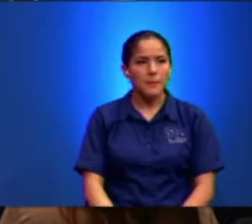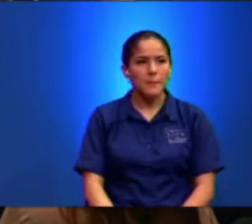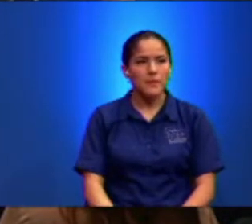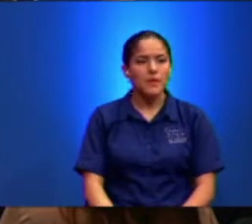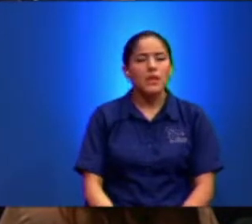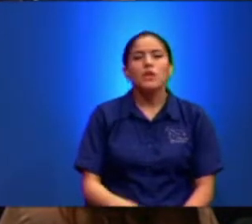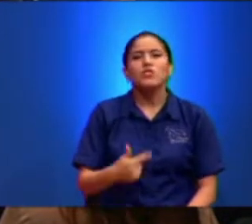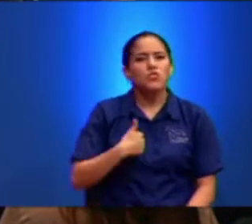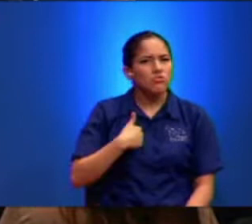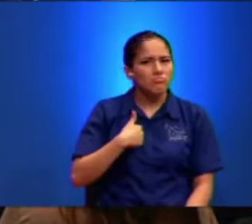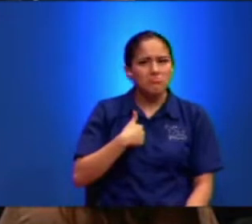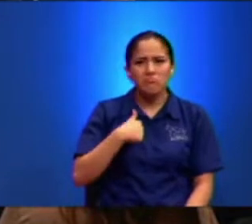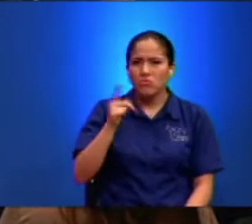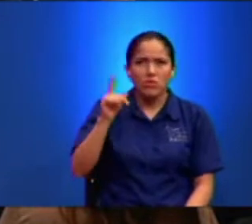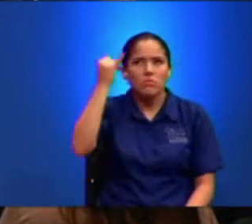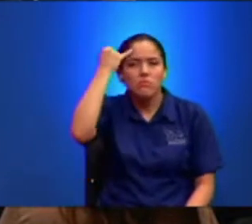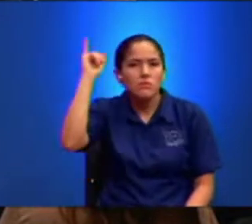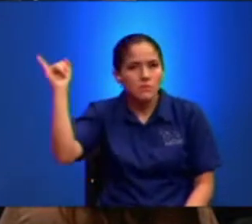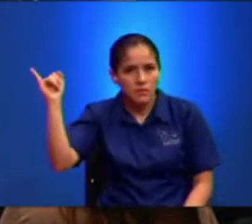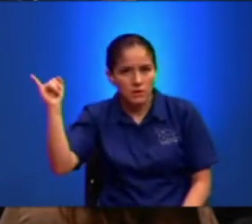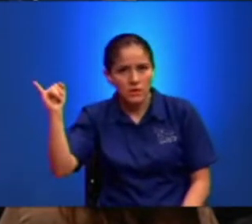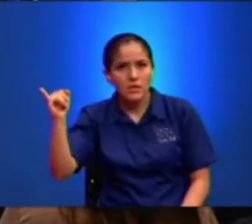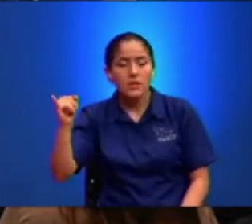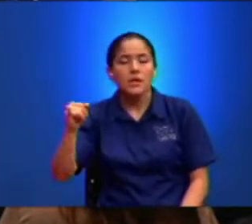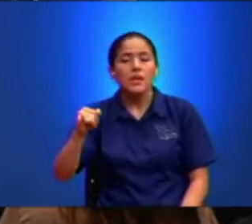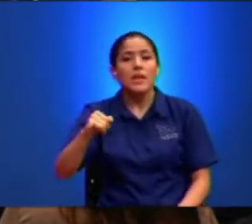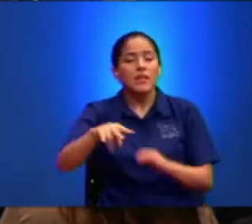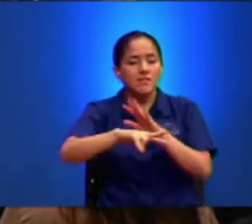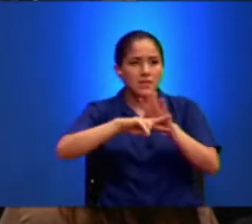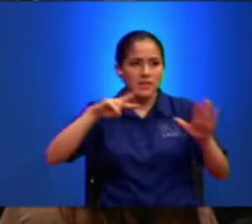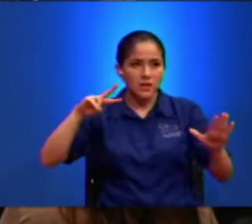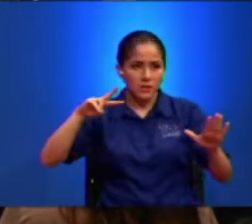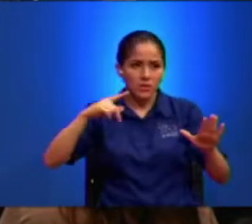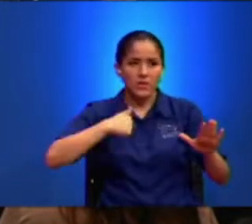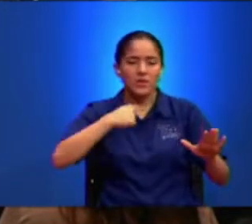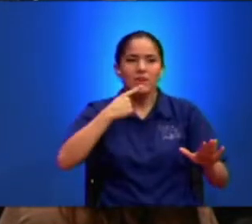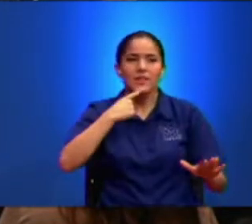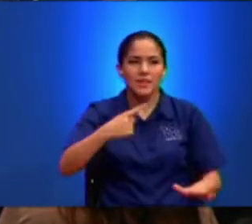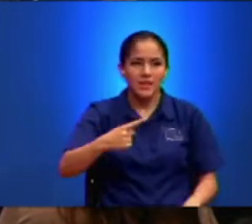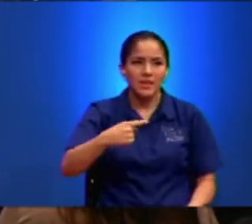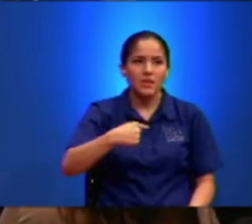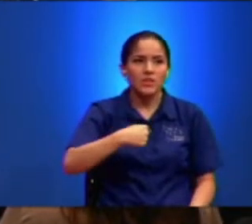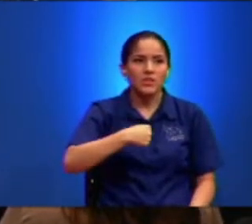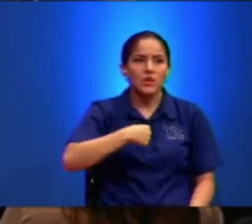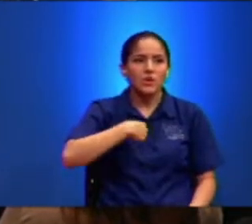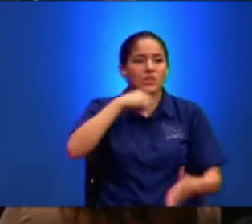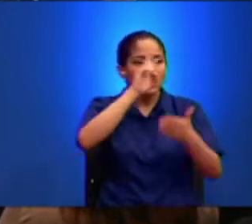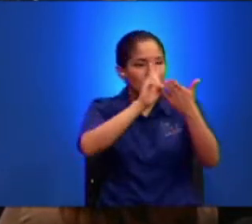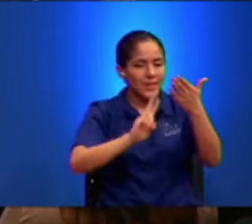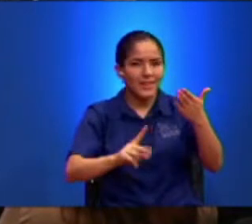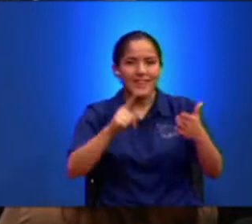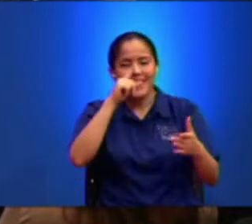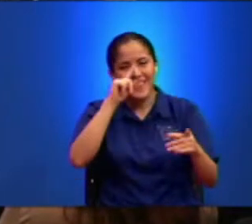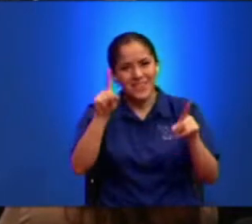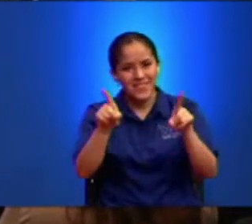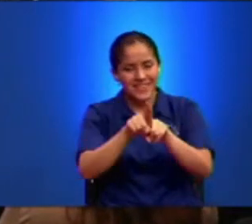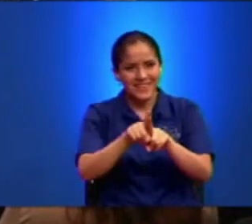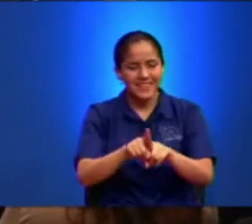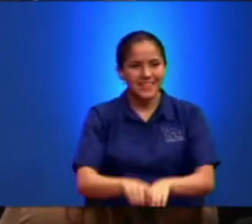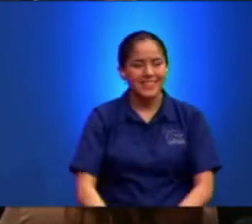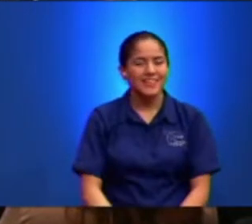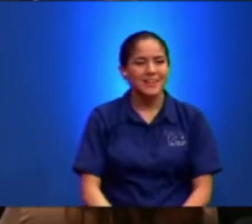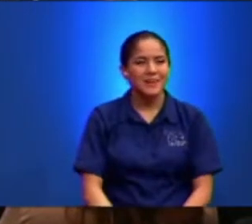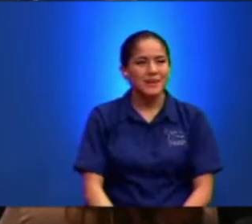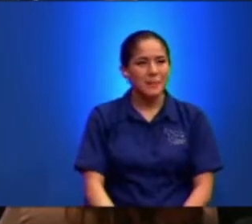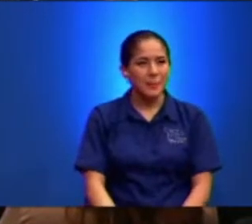me lo inventé Eso Por eso el versículo Que le dije De primera Se lo voy a leer Yo aquí También También yo quiero leer Vamos